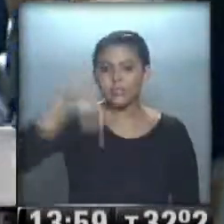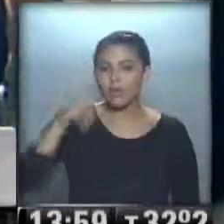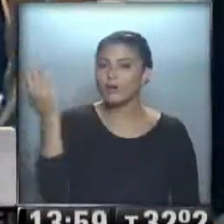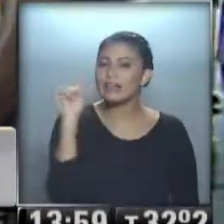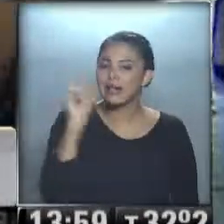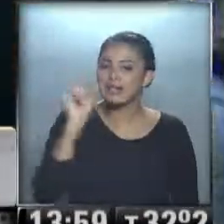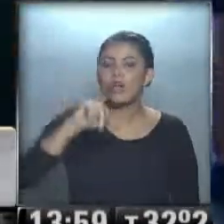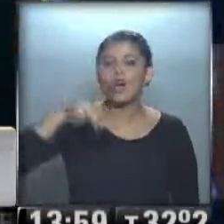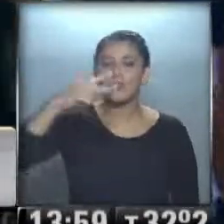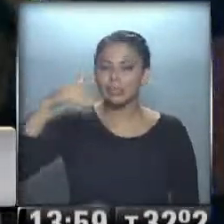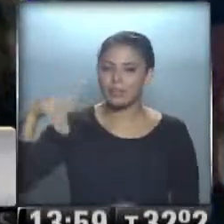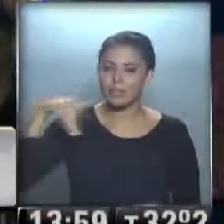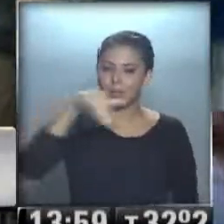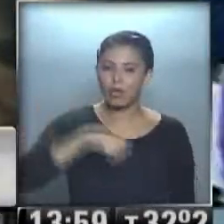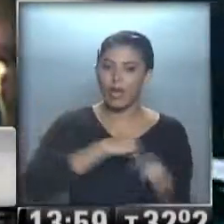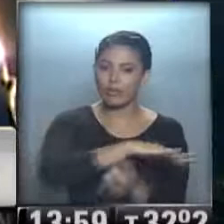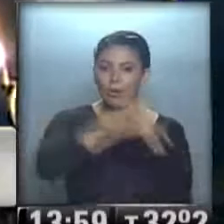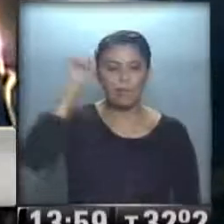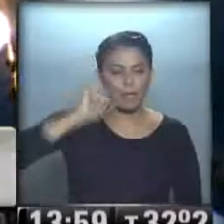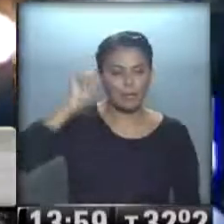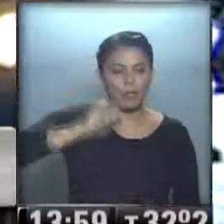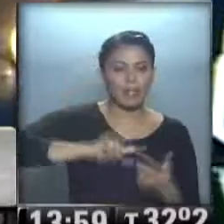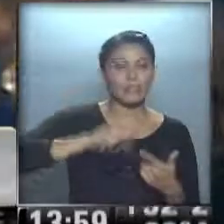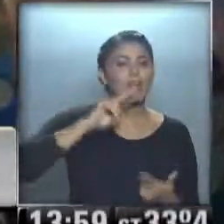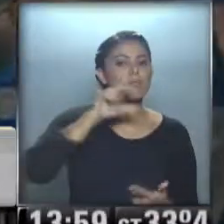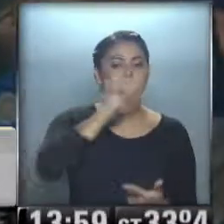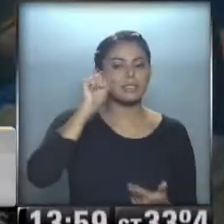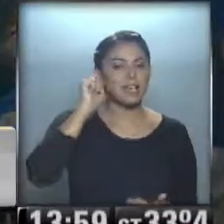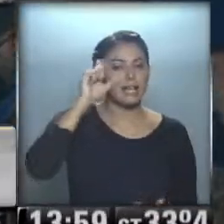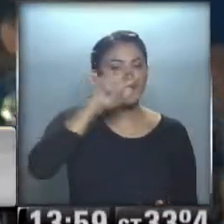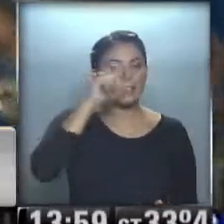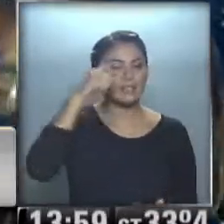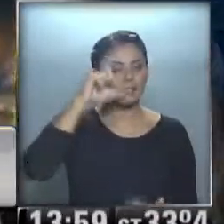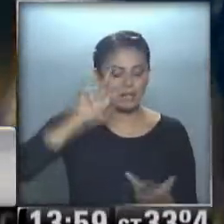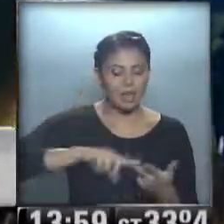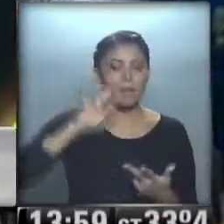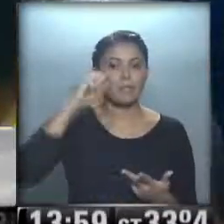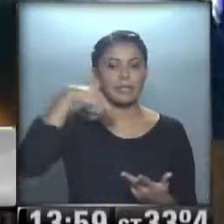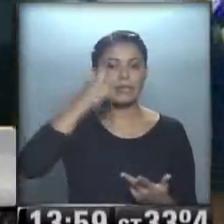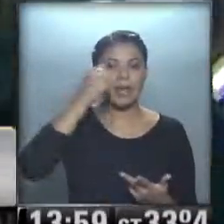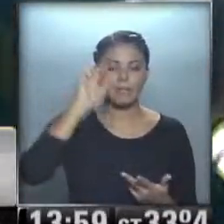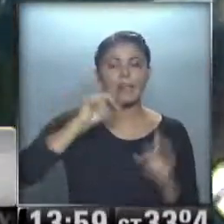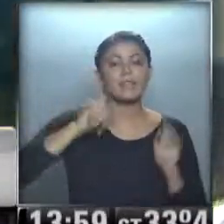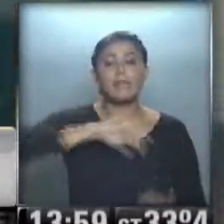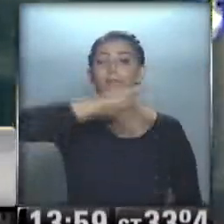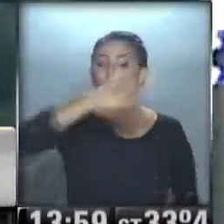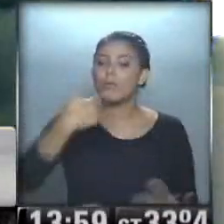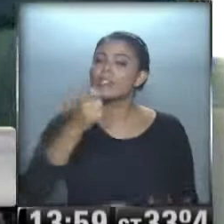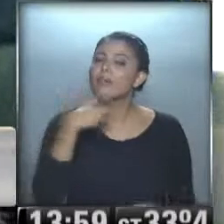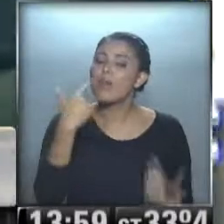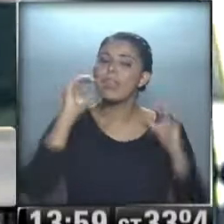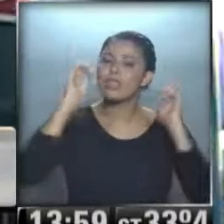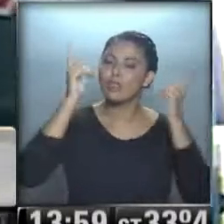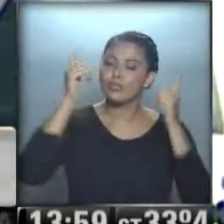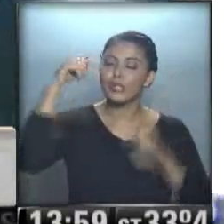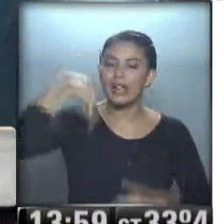ratito nada más tres servicios hacia Mar del Plata, Villa Gesell y Pinamar. Pero lo cierto es que la zona serrana no se queda atrás. Así que el que puede disfrutar del país, bueno,